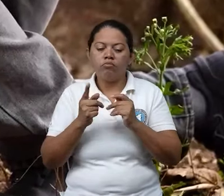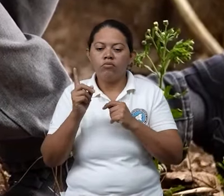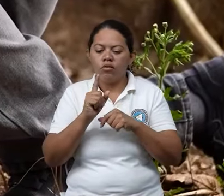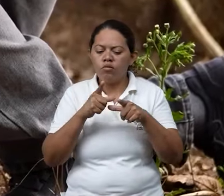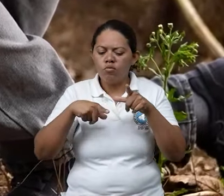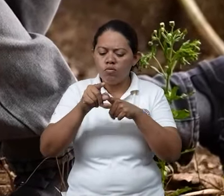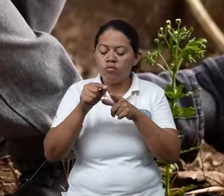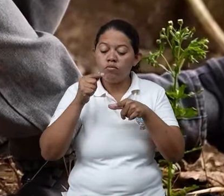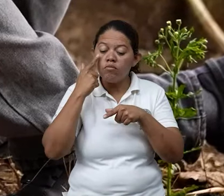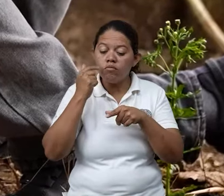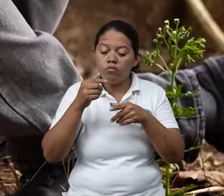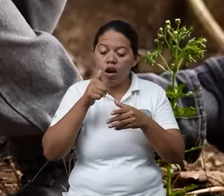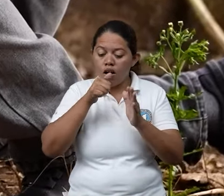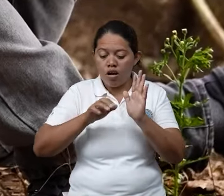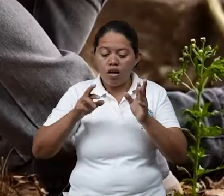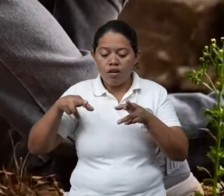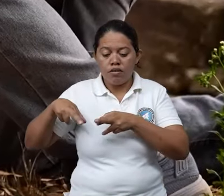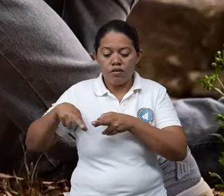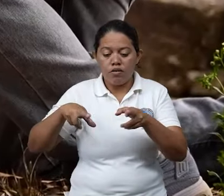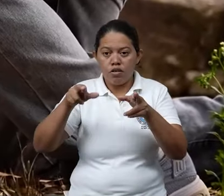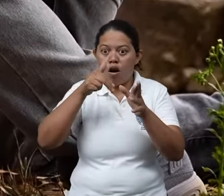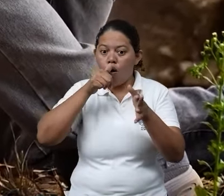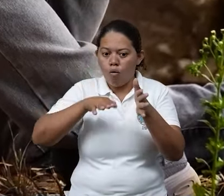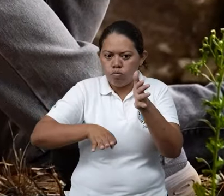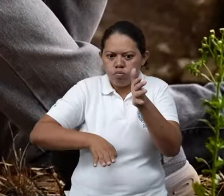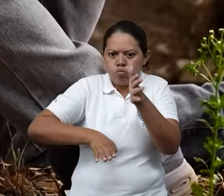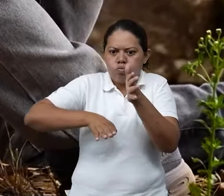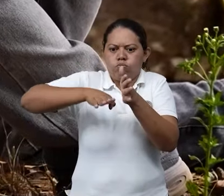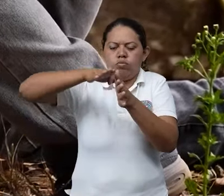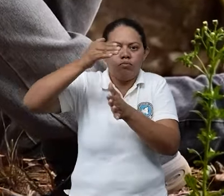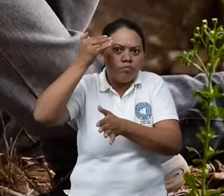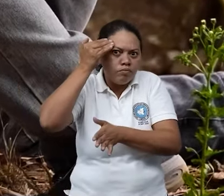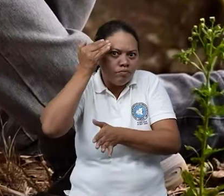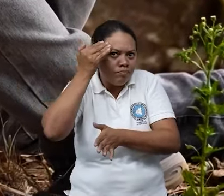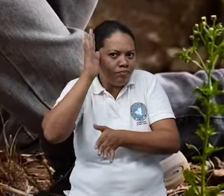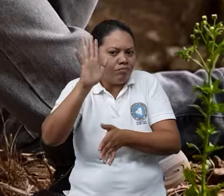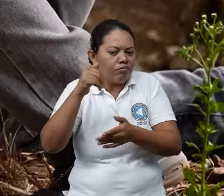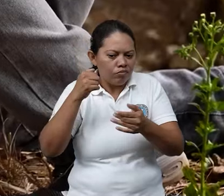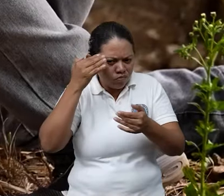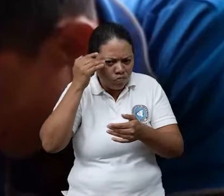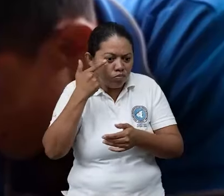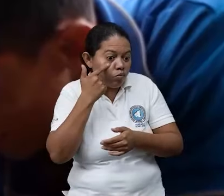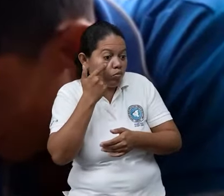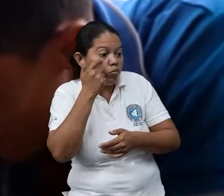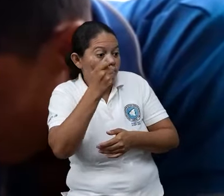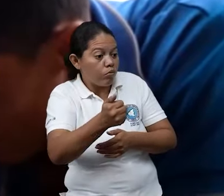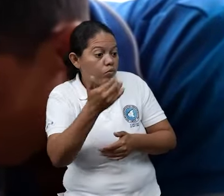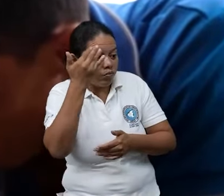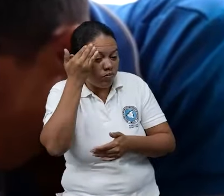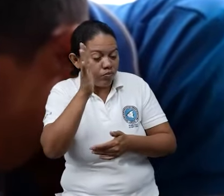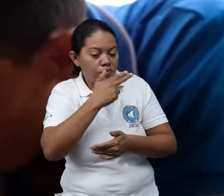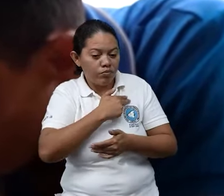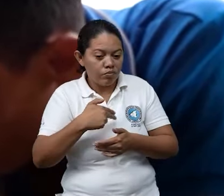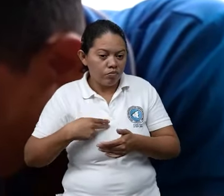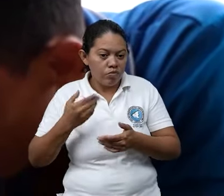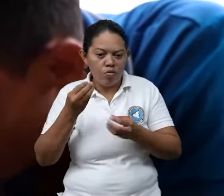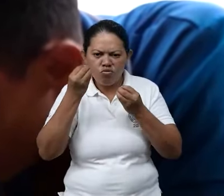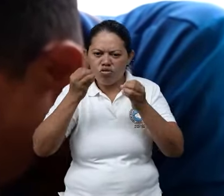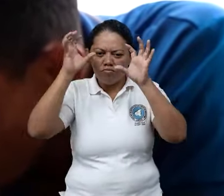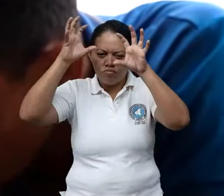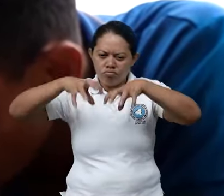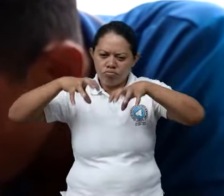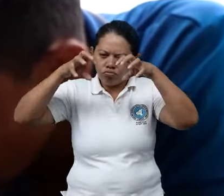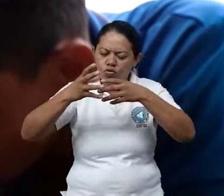dónde llega el nivel del río en temporada de lluvia. Ellos ya de manera natural conocen cuánta lluvia